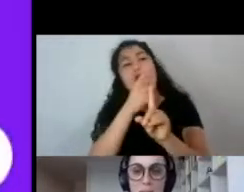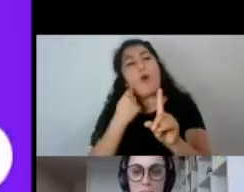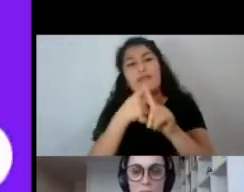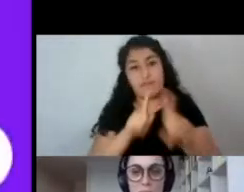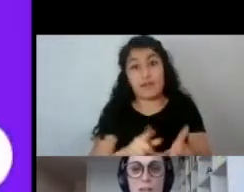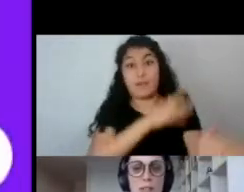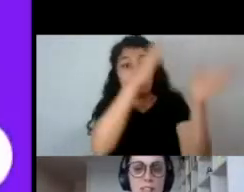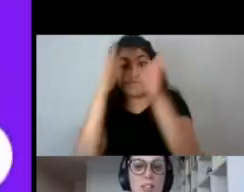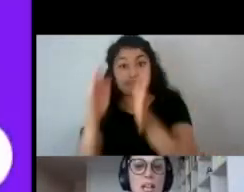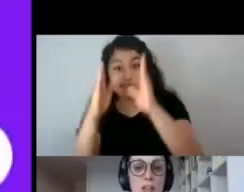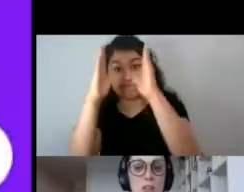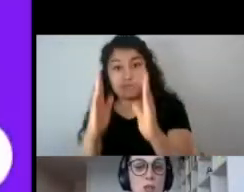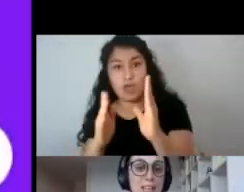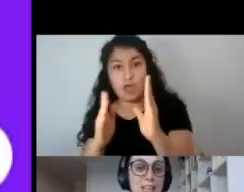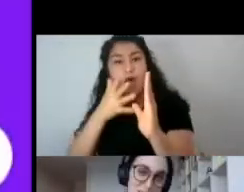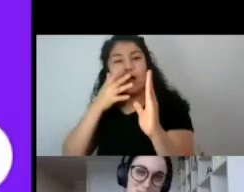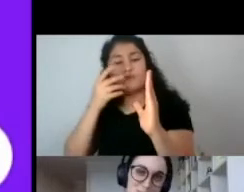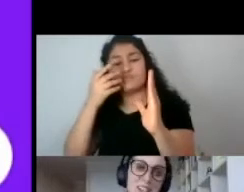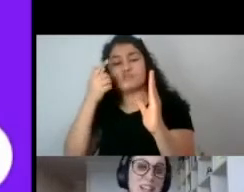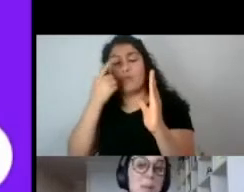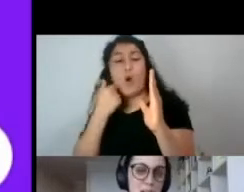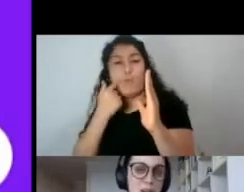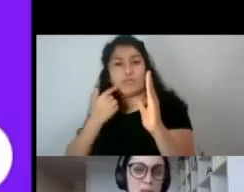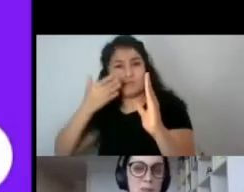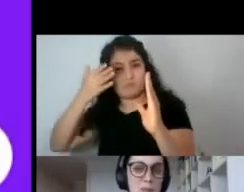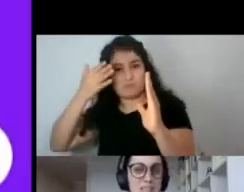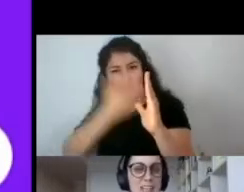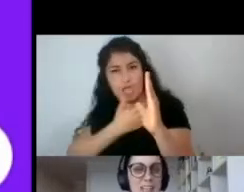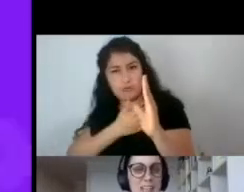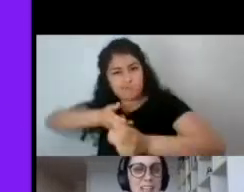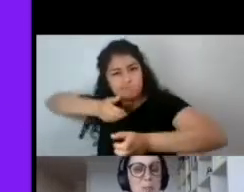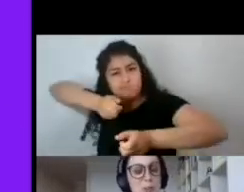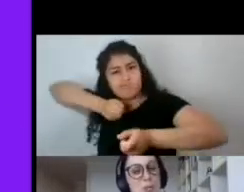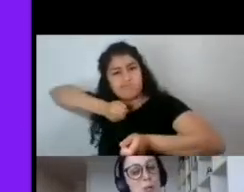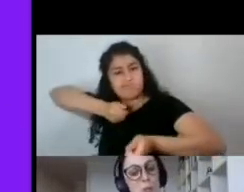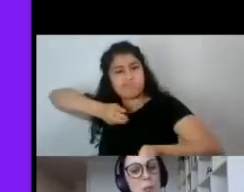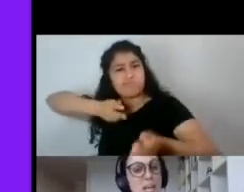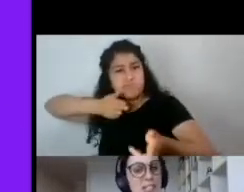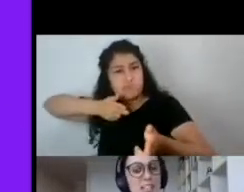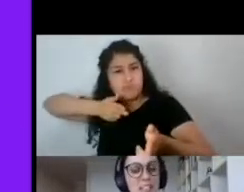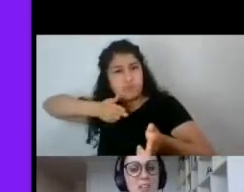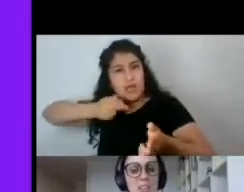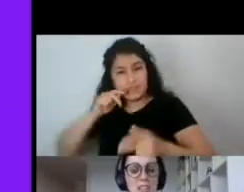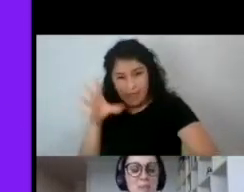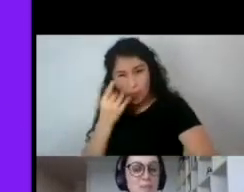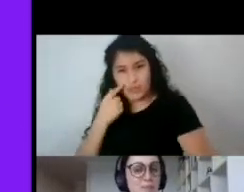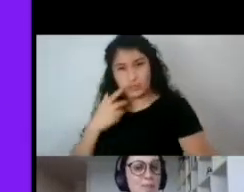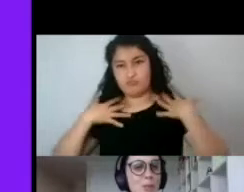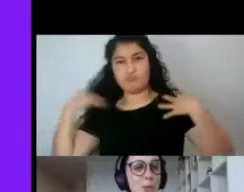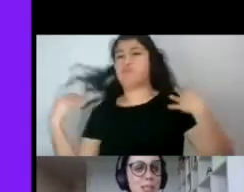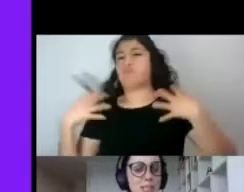acá, ¿no? Vestido de negro, con el arma en la mano, la posición corporal ya nos da